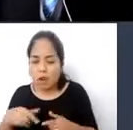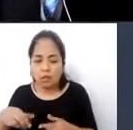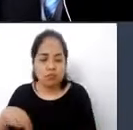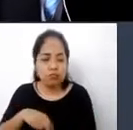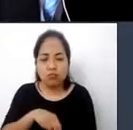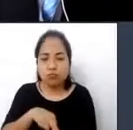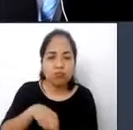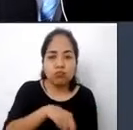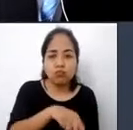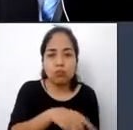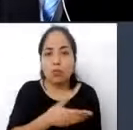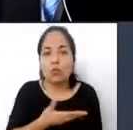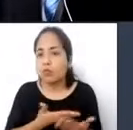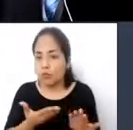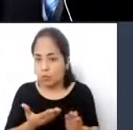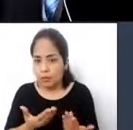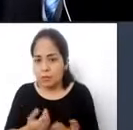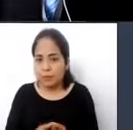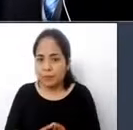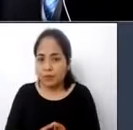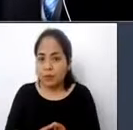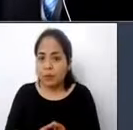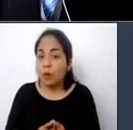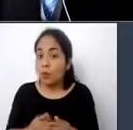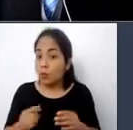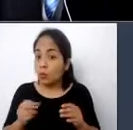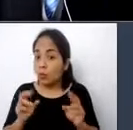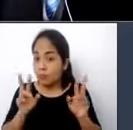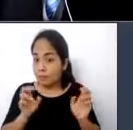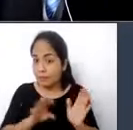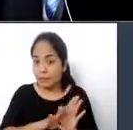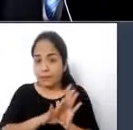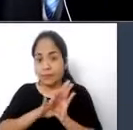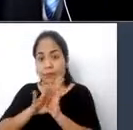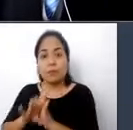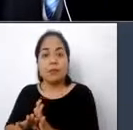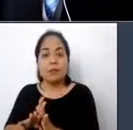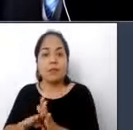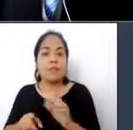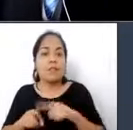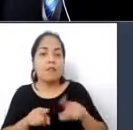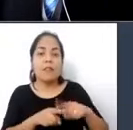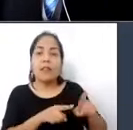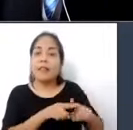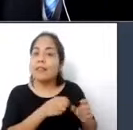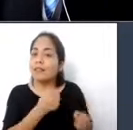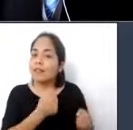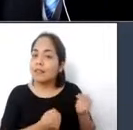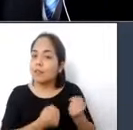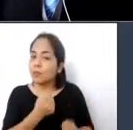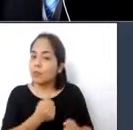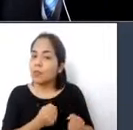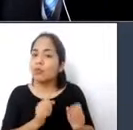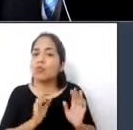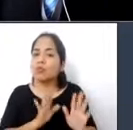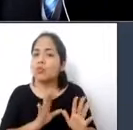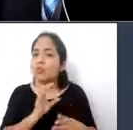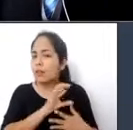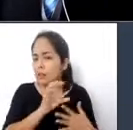Cuando hablamos de tipos de transporte, tenemos que ver que cada tipo de transporte tiene características propias